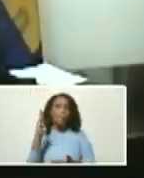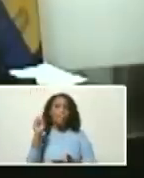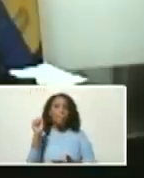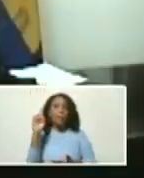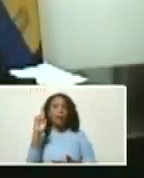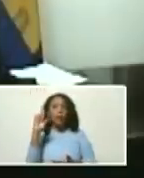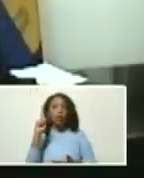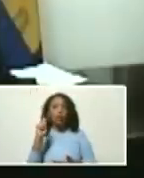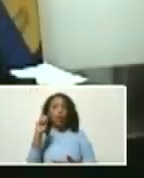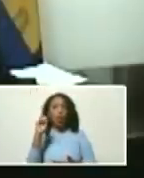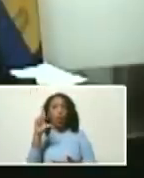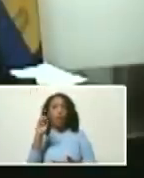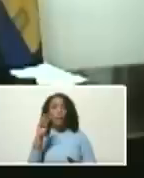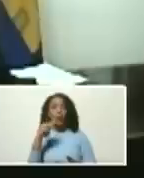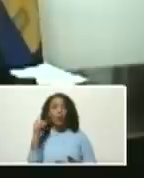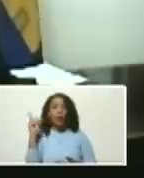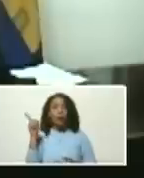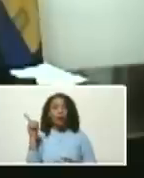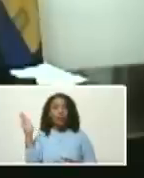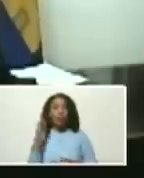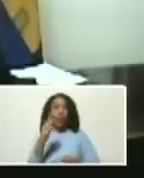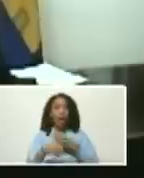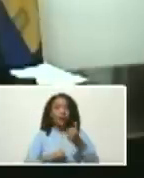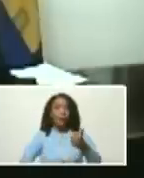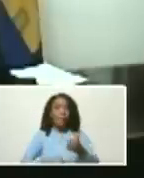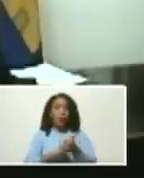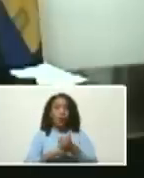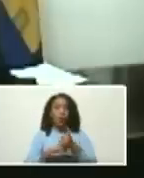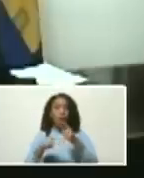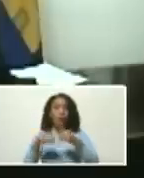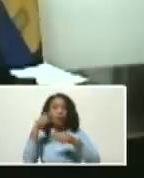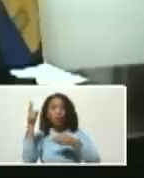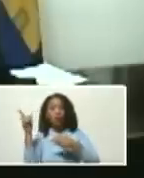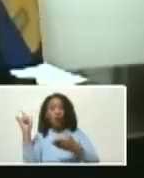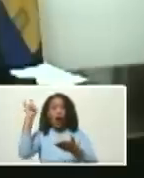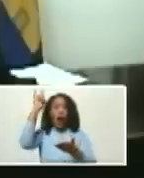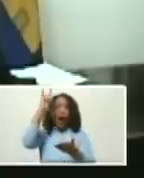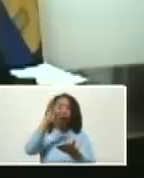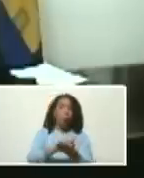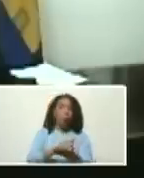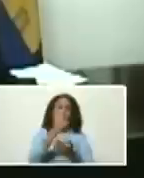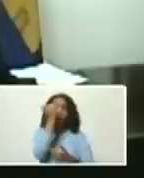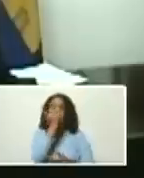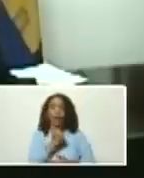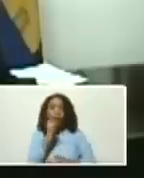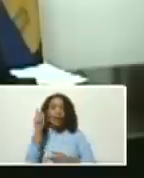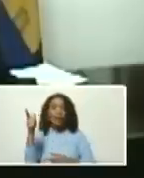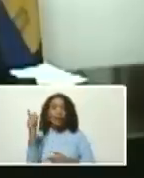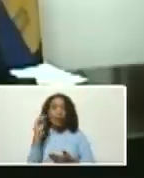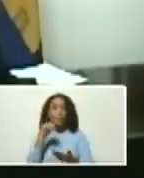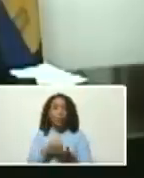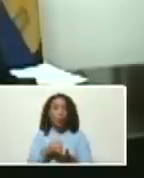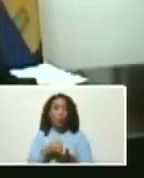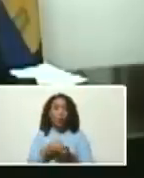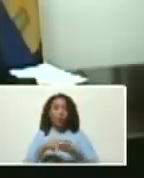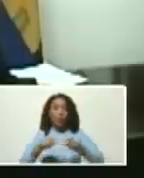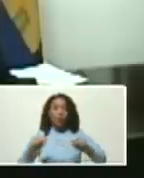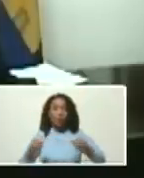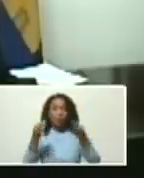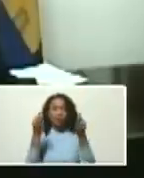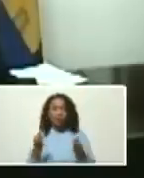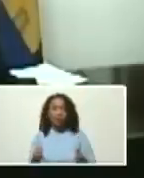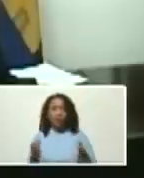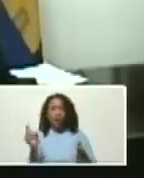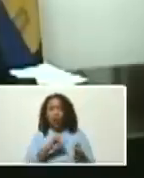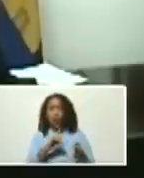a acompañar al aeropuerto internacional Arturo Michelena de Valencia y que tiene una ubicación geográfica extraordinaria